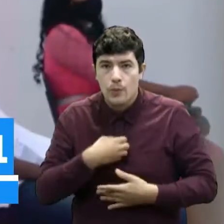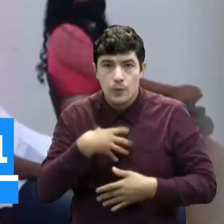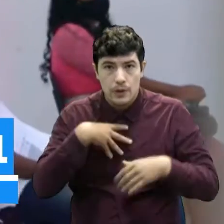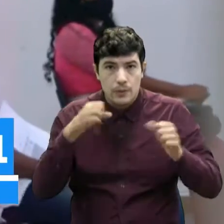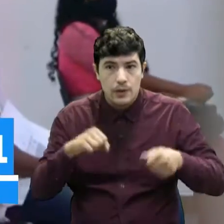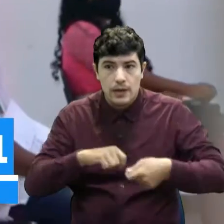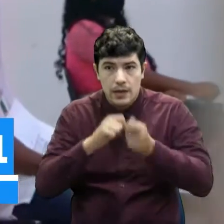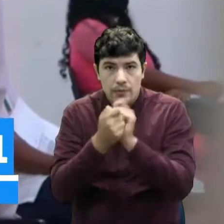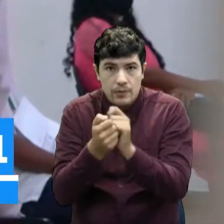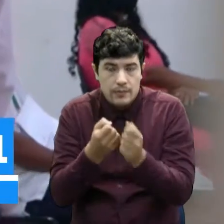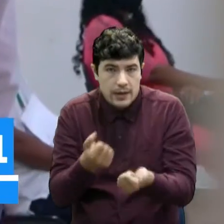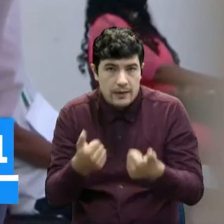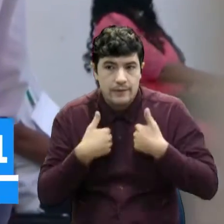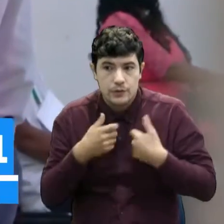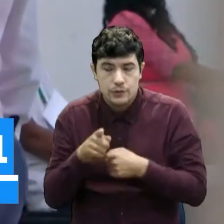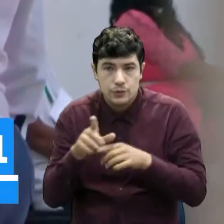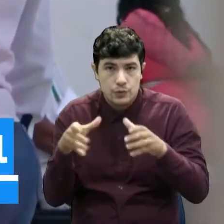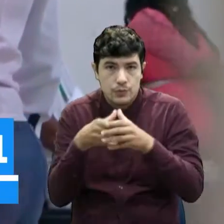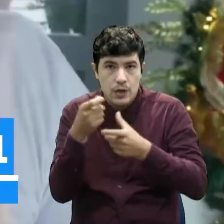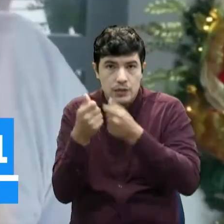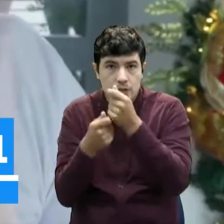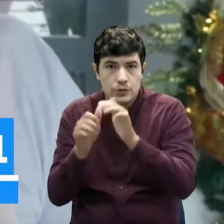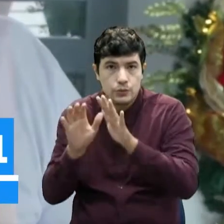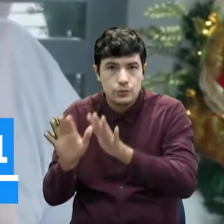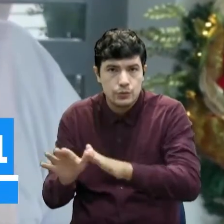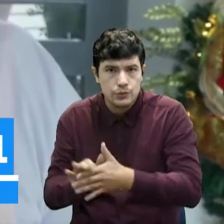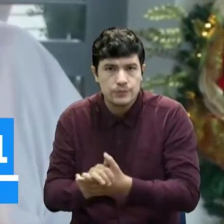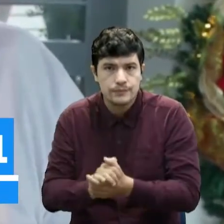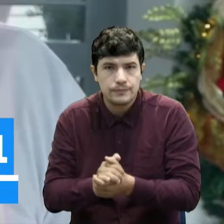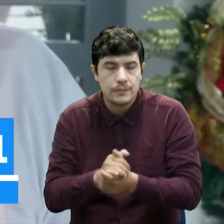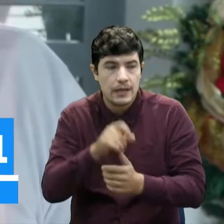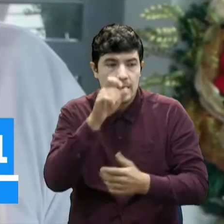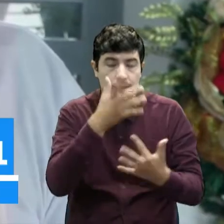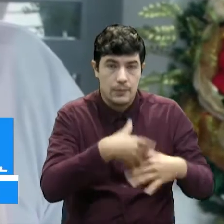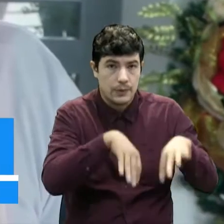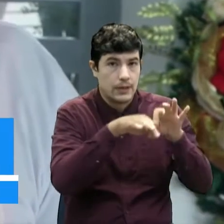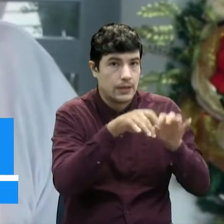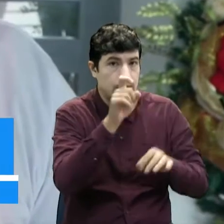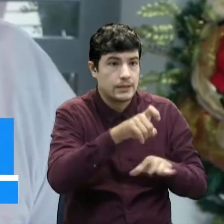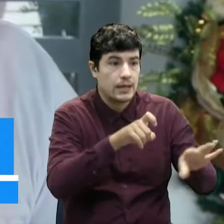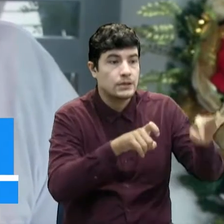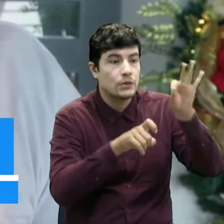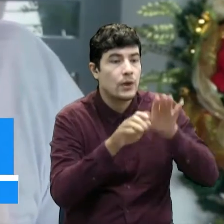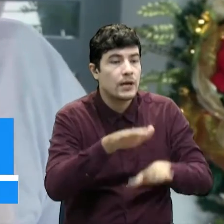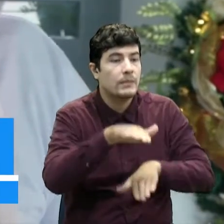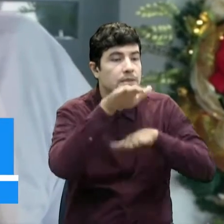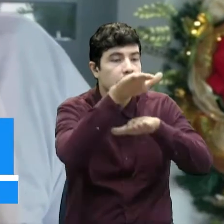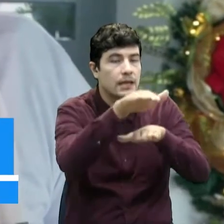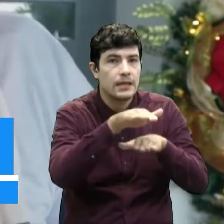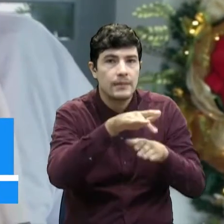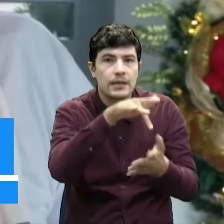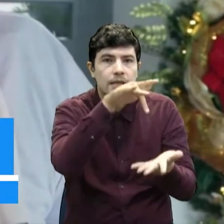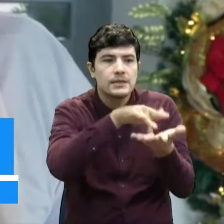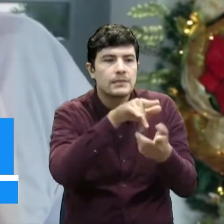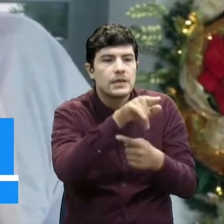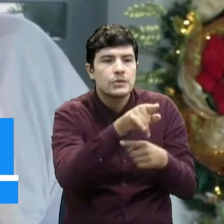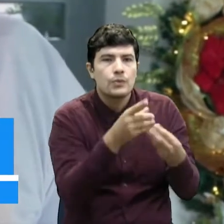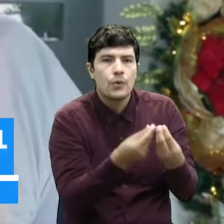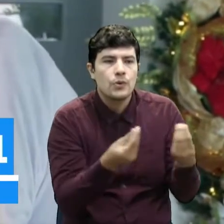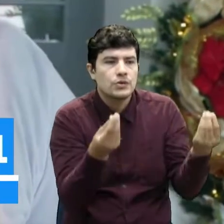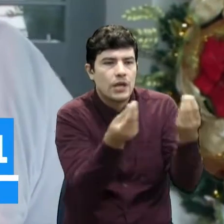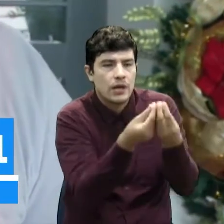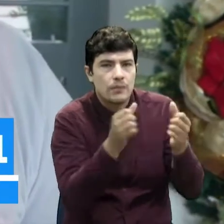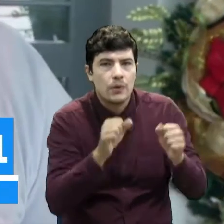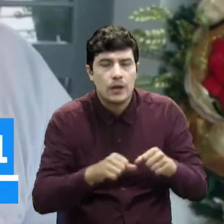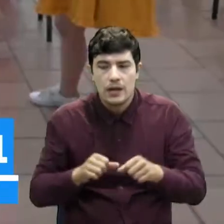este sector. Es importante porque necesitamos un representante que esté dentro del Consejo para llevar a cabo